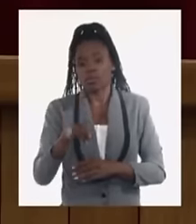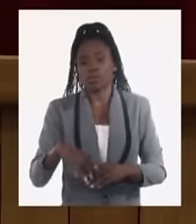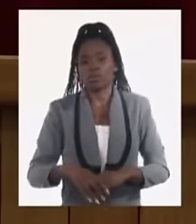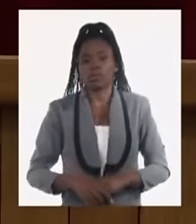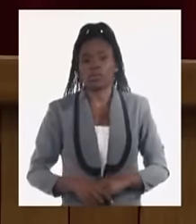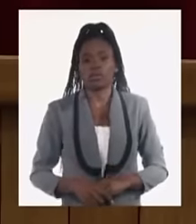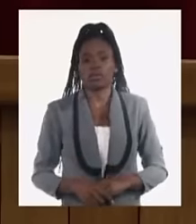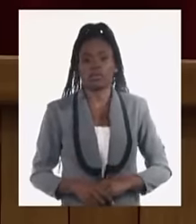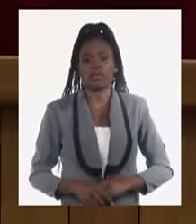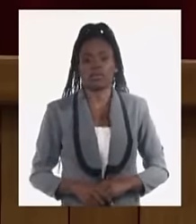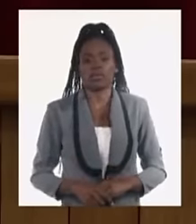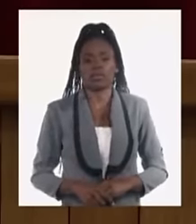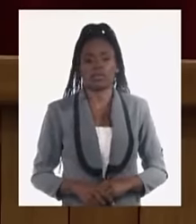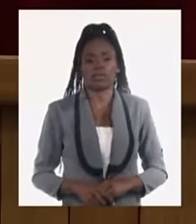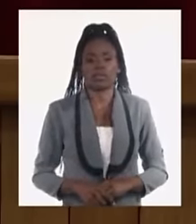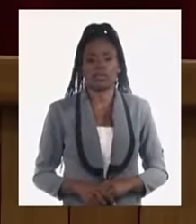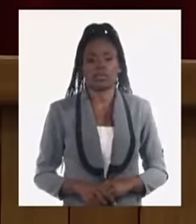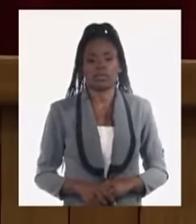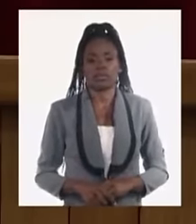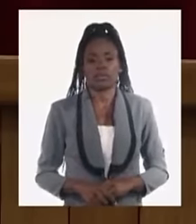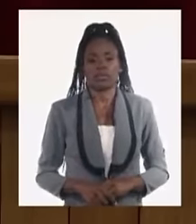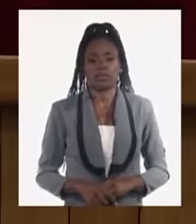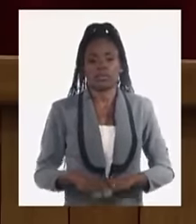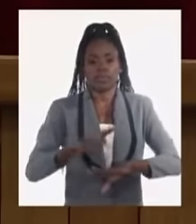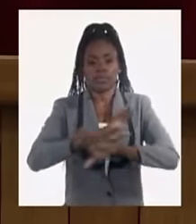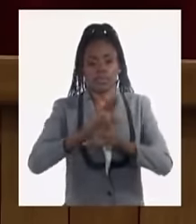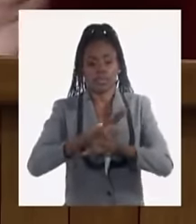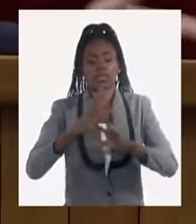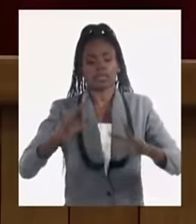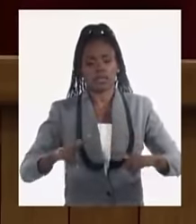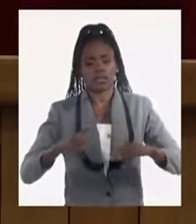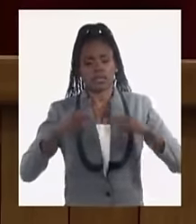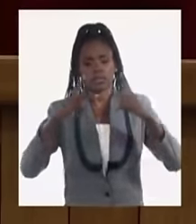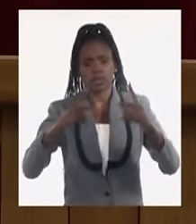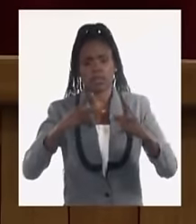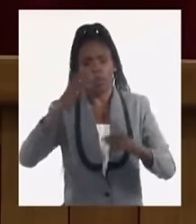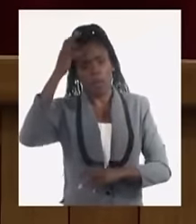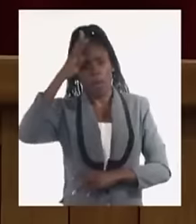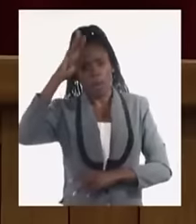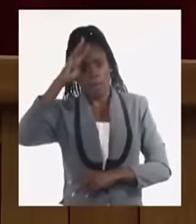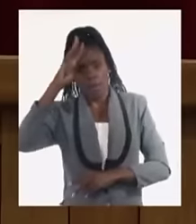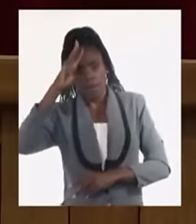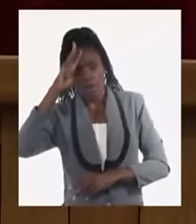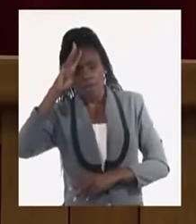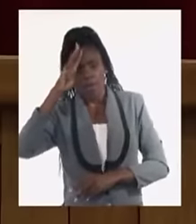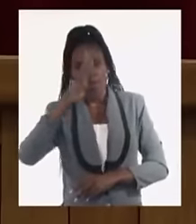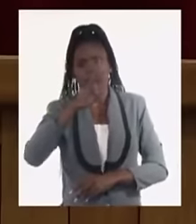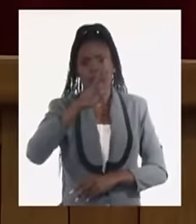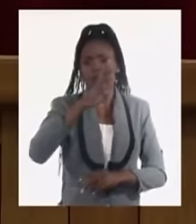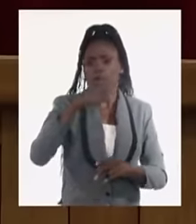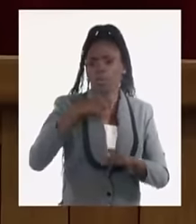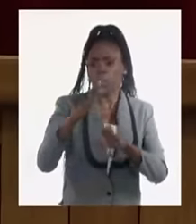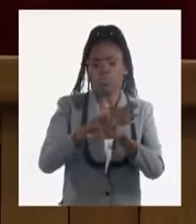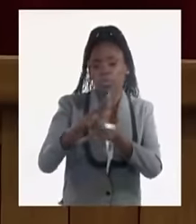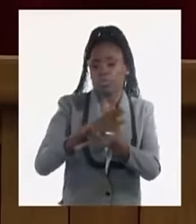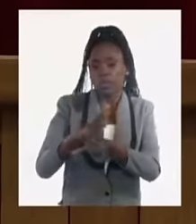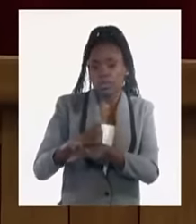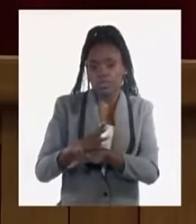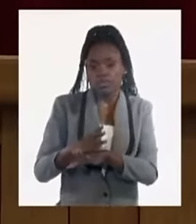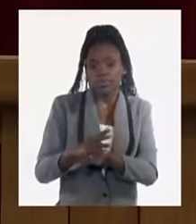distantes también de la competencia, donde sí ha habido una recuperación en México, en Dominicana, pero con una gran diferencia.